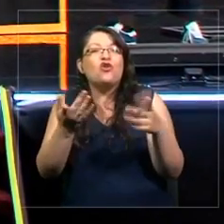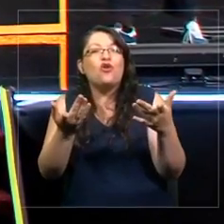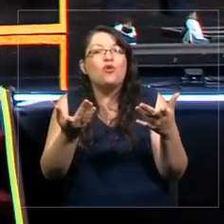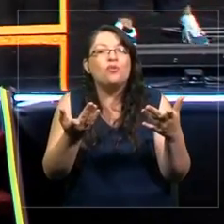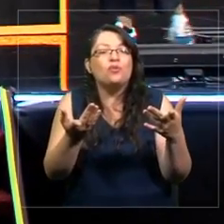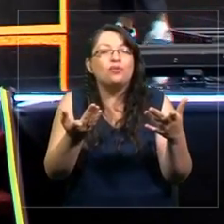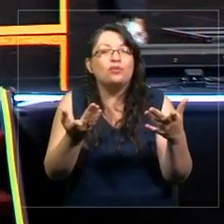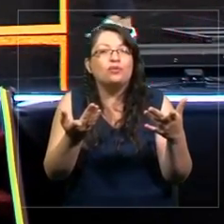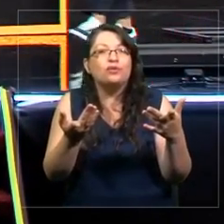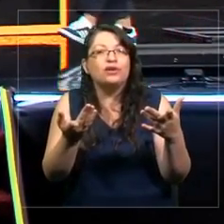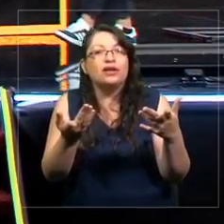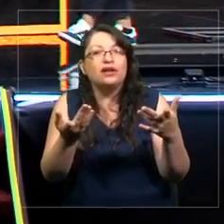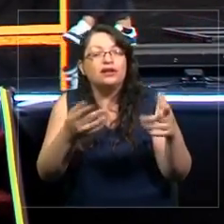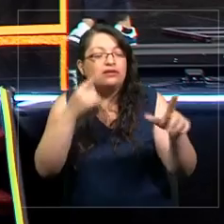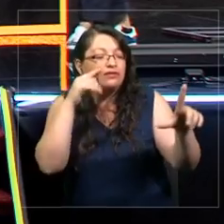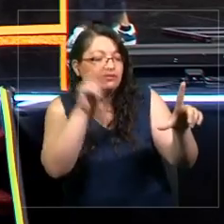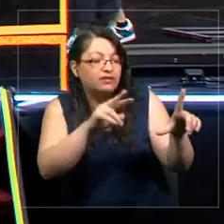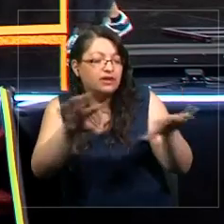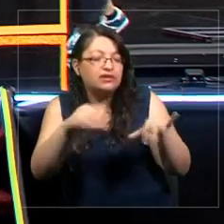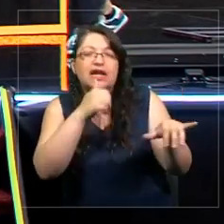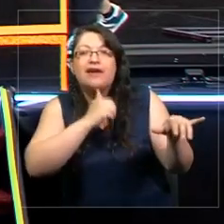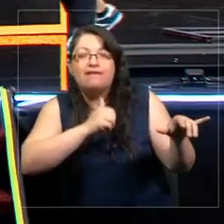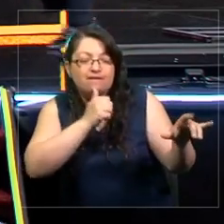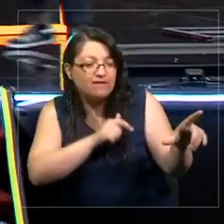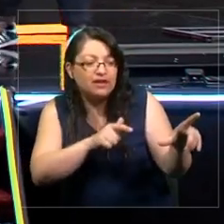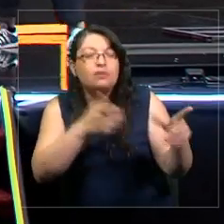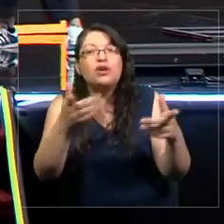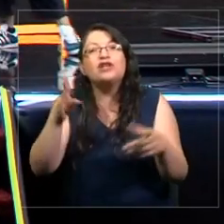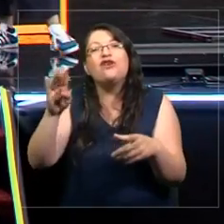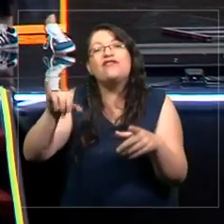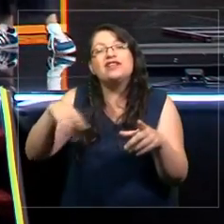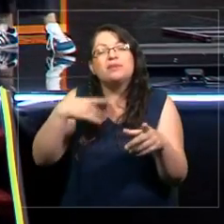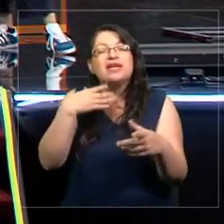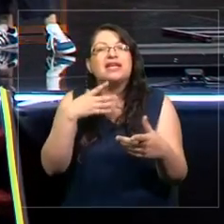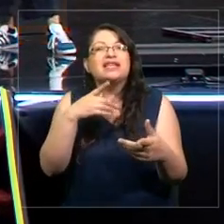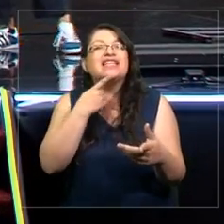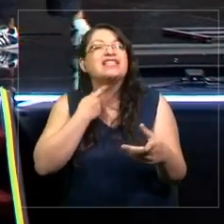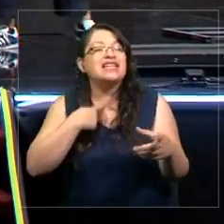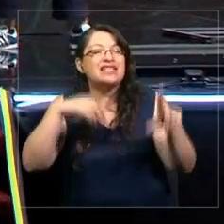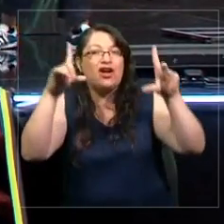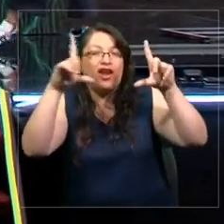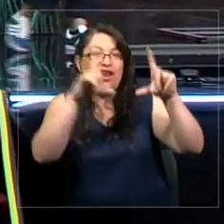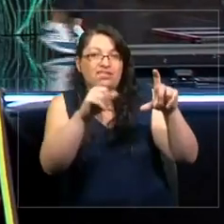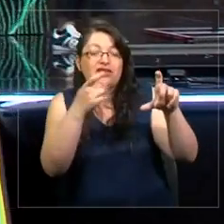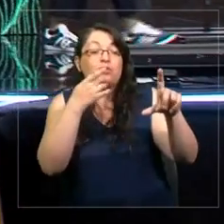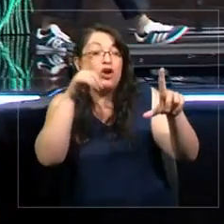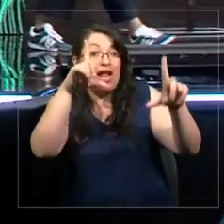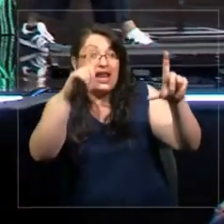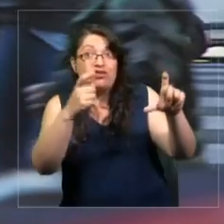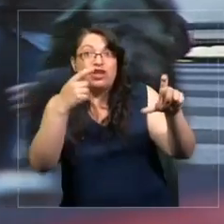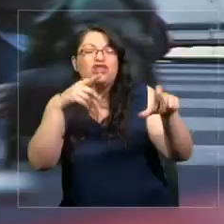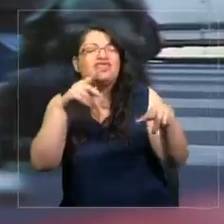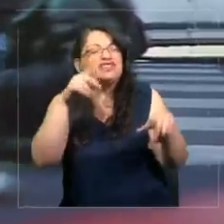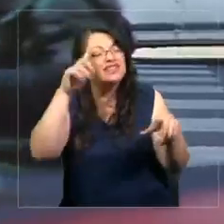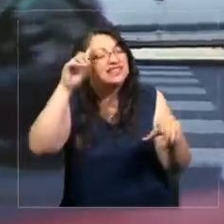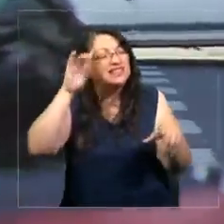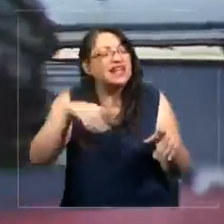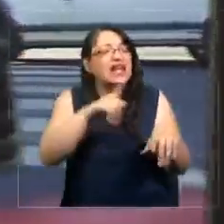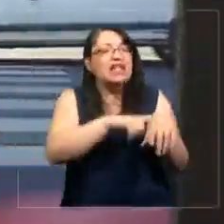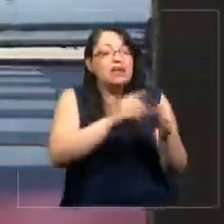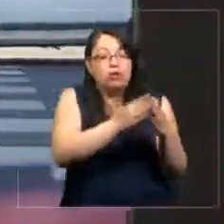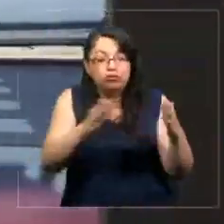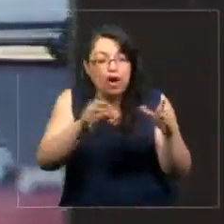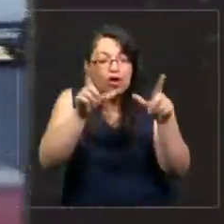menos enunciarse lo que falta. Y por eso a Benjamin le interesa la fotografía. Porque la fotografía, entendida como fragmento, uno podría